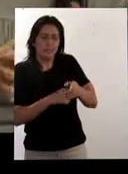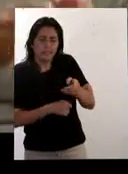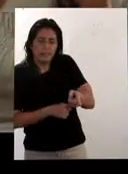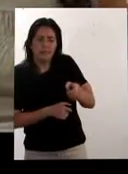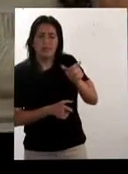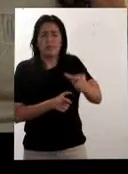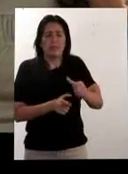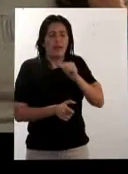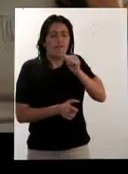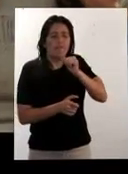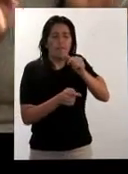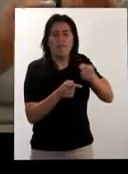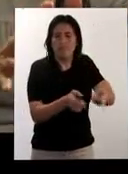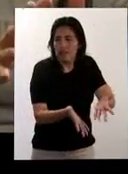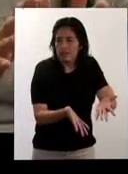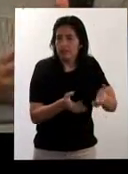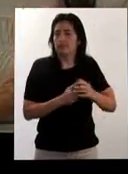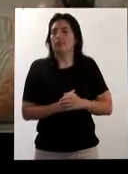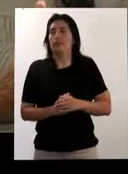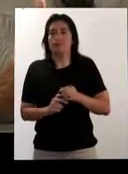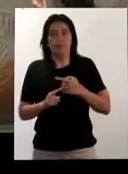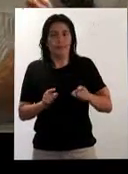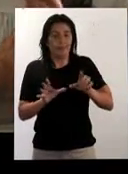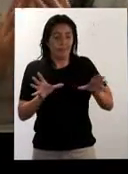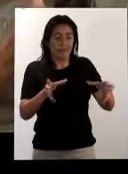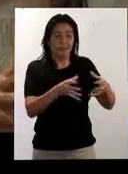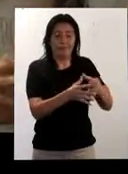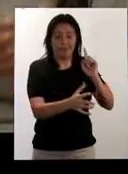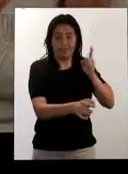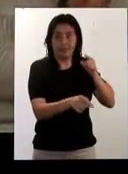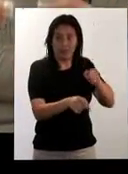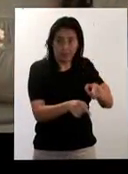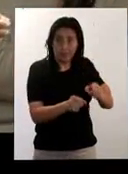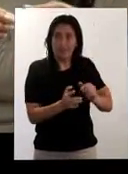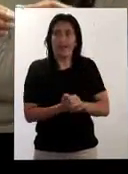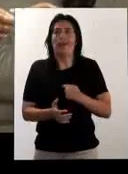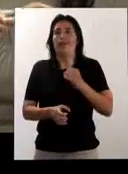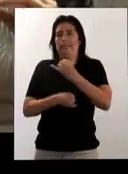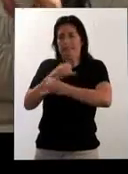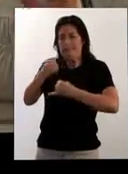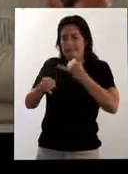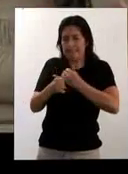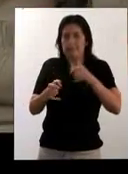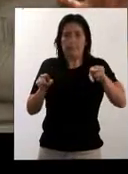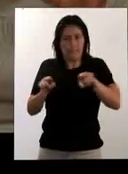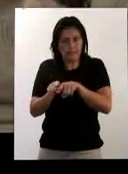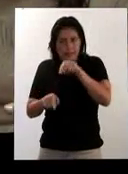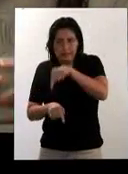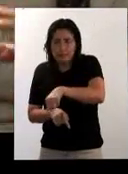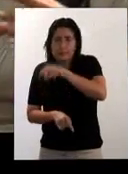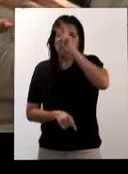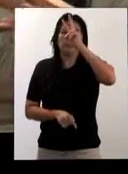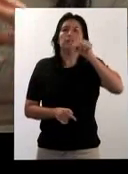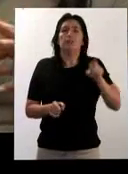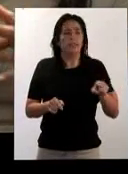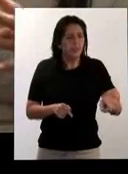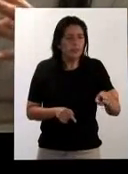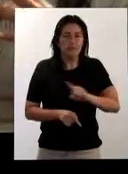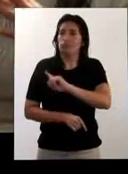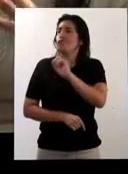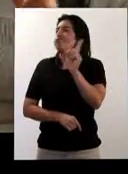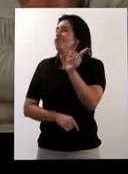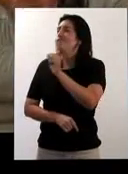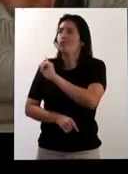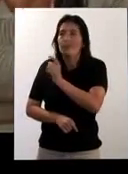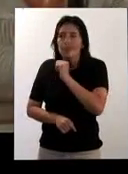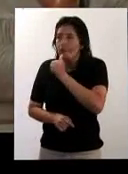discapacidad, en una persona que le falta. Y ellos ahora, la unidad sorda a nivel internacional, aquí en nuestro país estamos empezando.